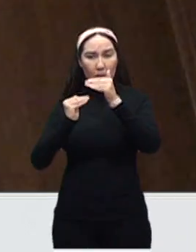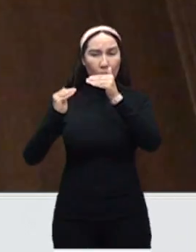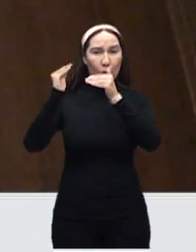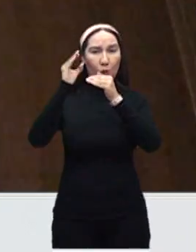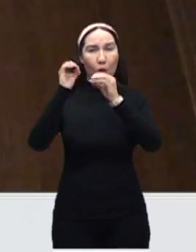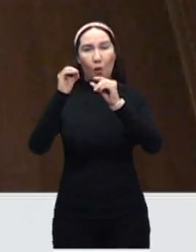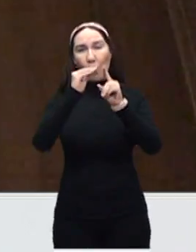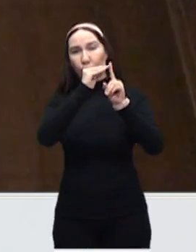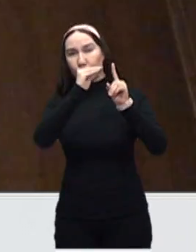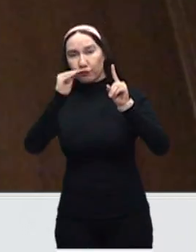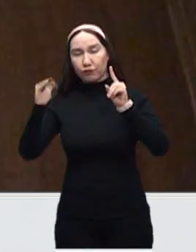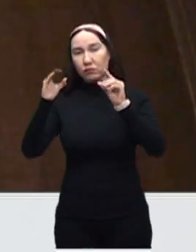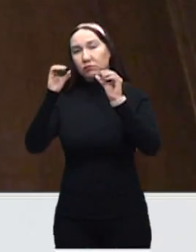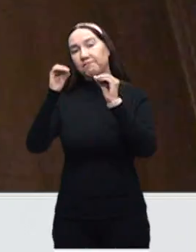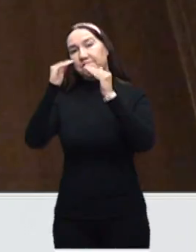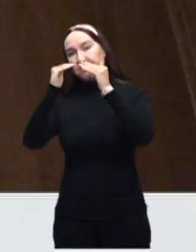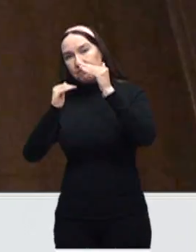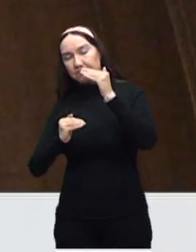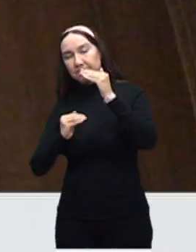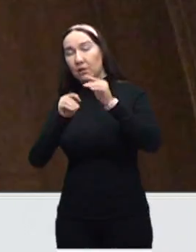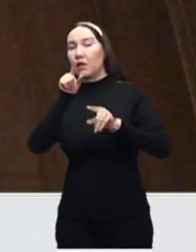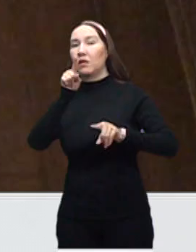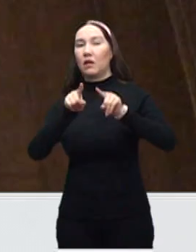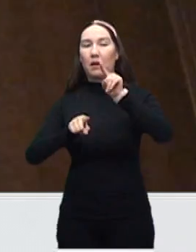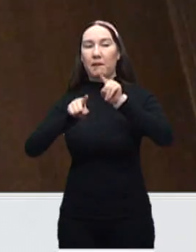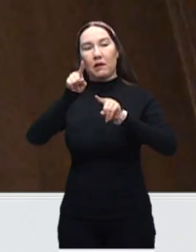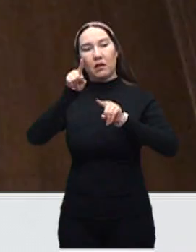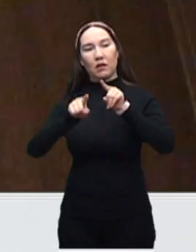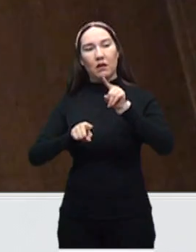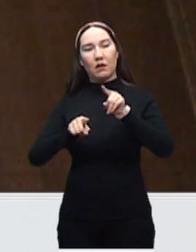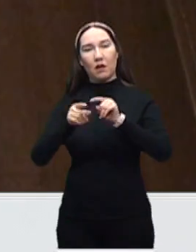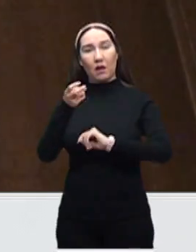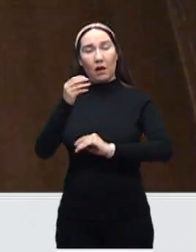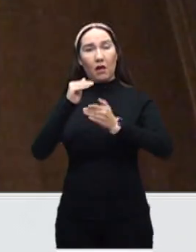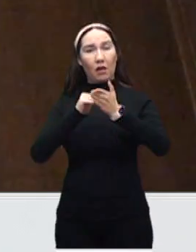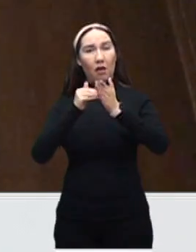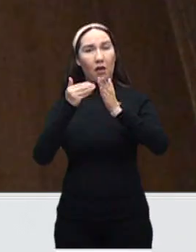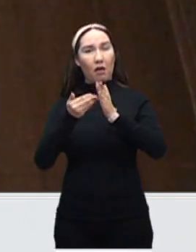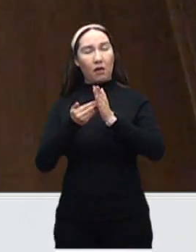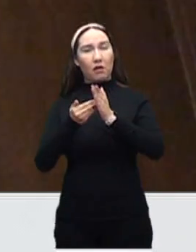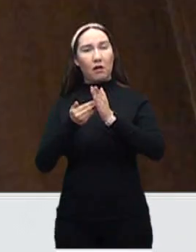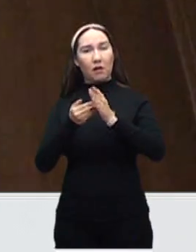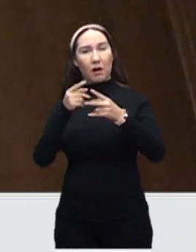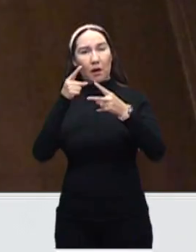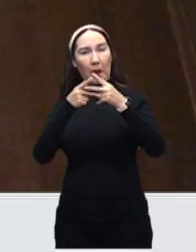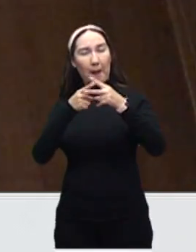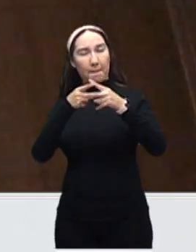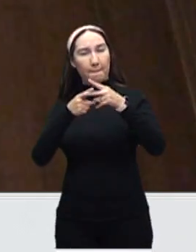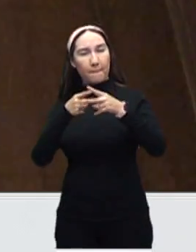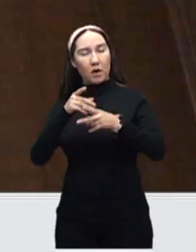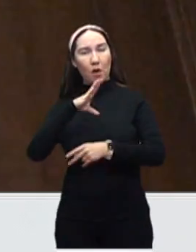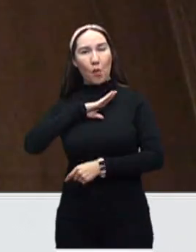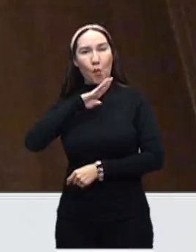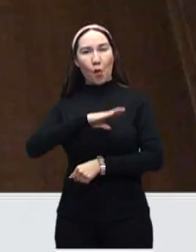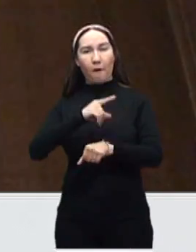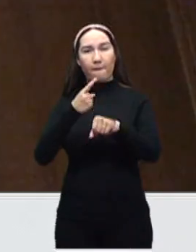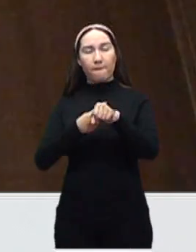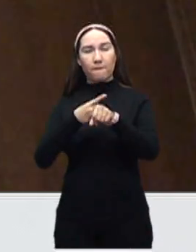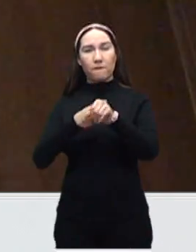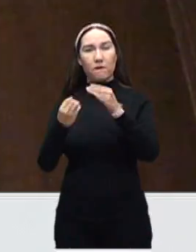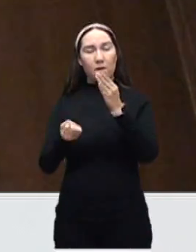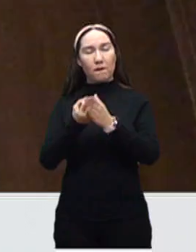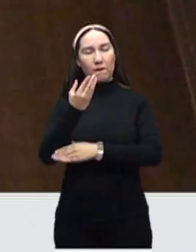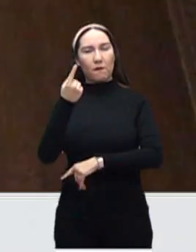mantiene igual o hay un decremento. Esta fórmula la calcula para mortalidad y para casos nuevos la calculan